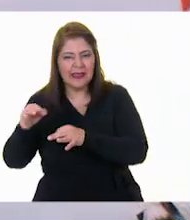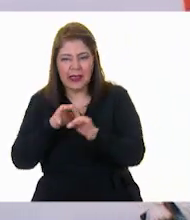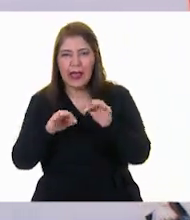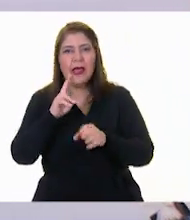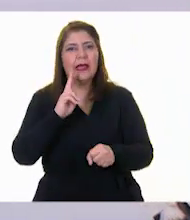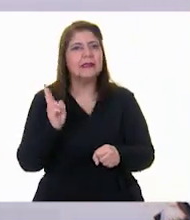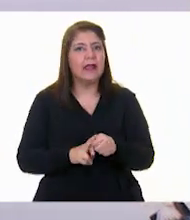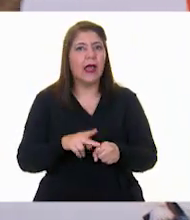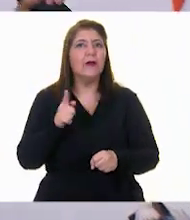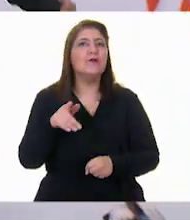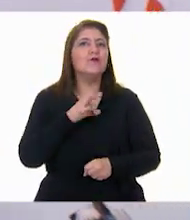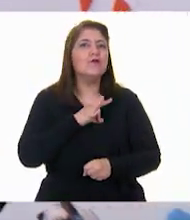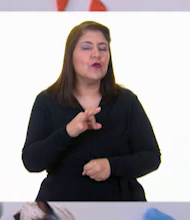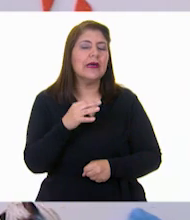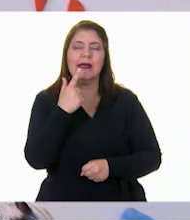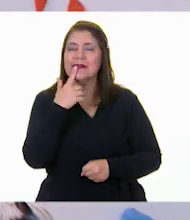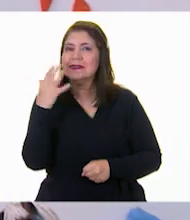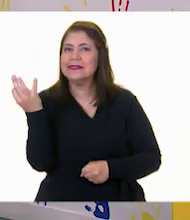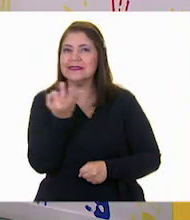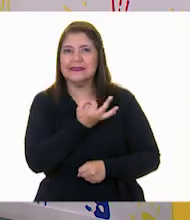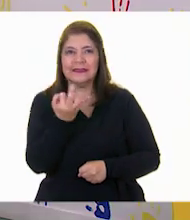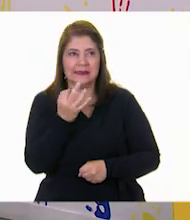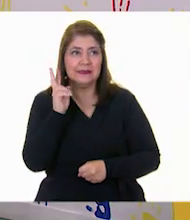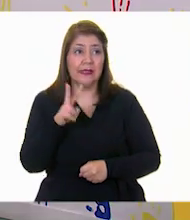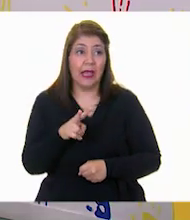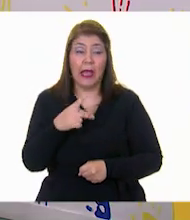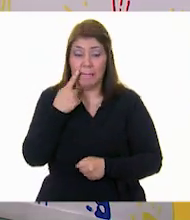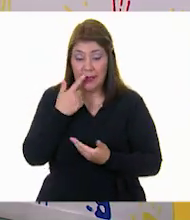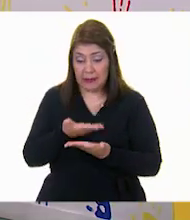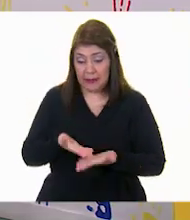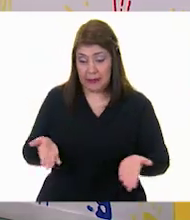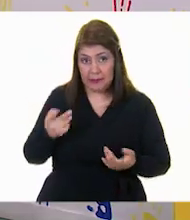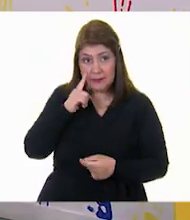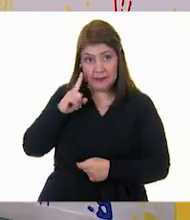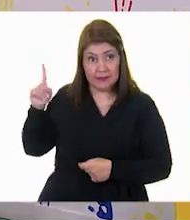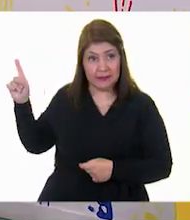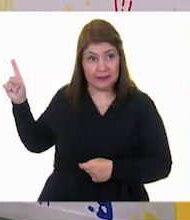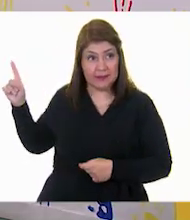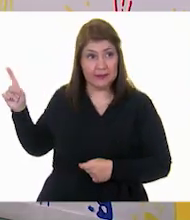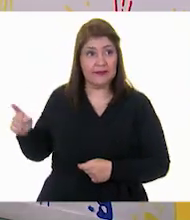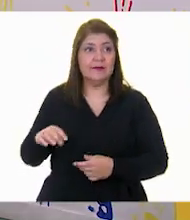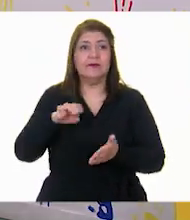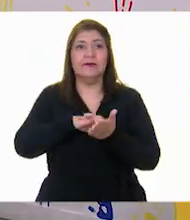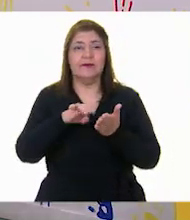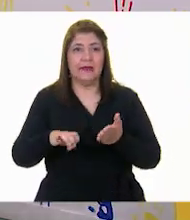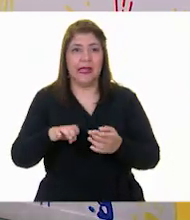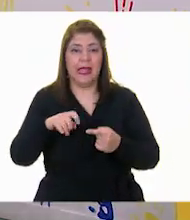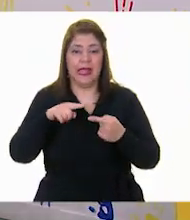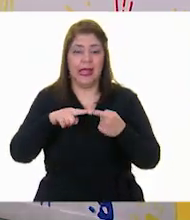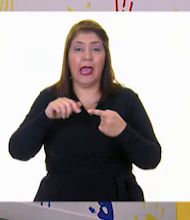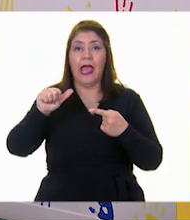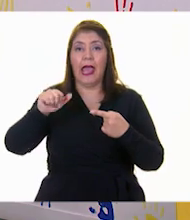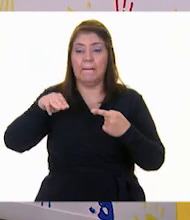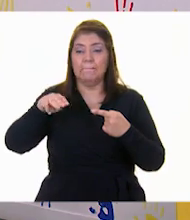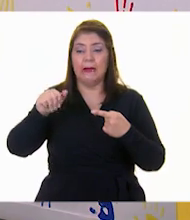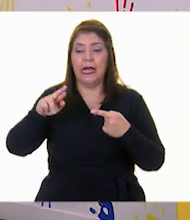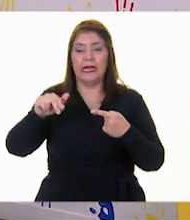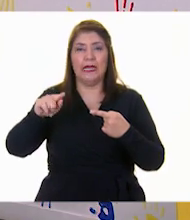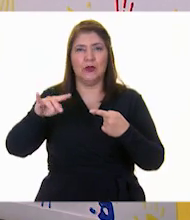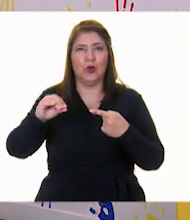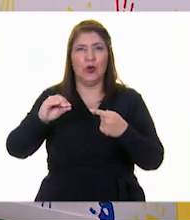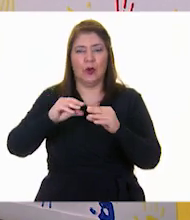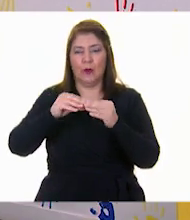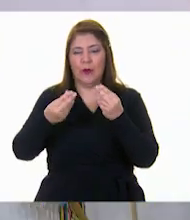natural y son deliciosas. Como vemos aquí tenemos por ejemplo el amaranto, Alexia. ¡Ay sí!